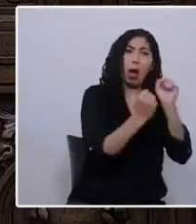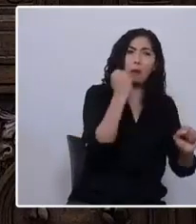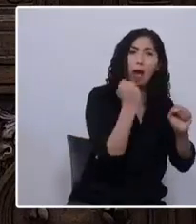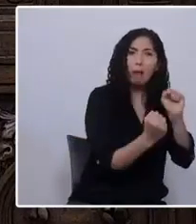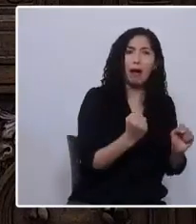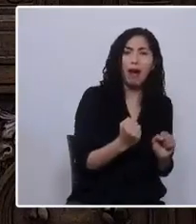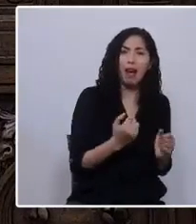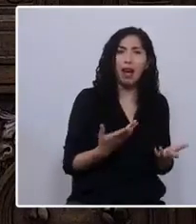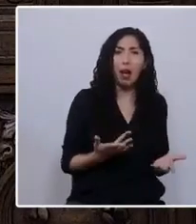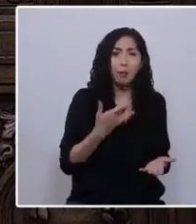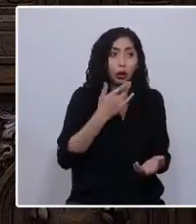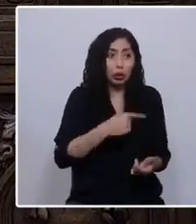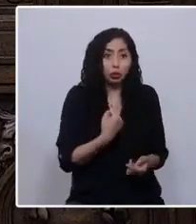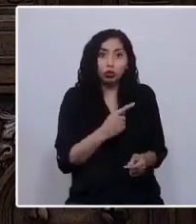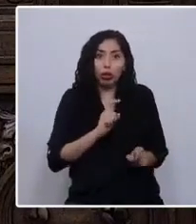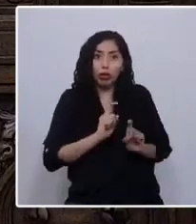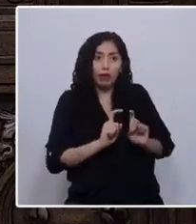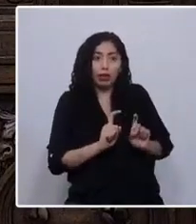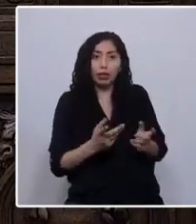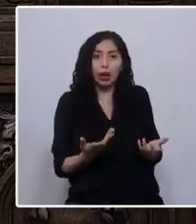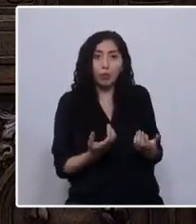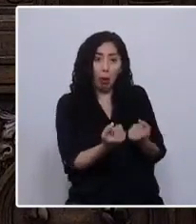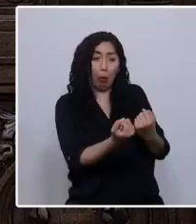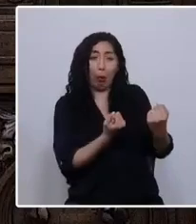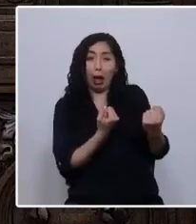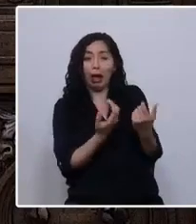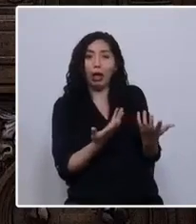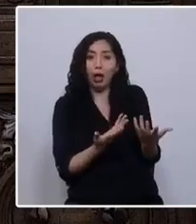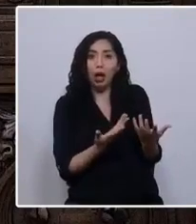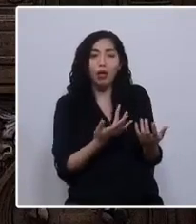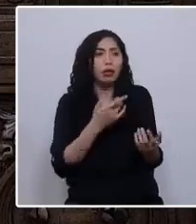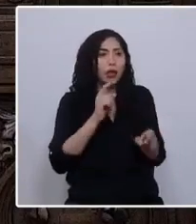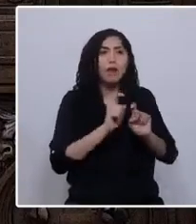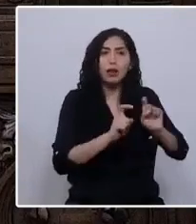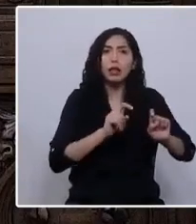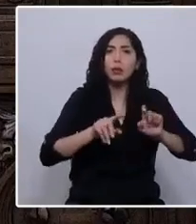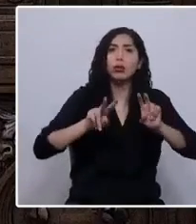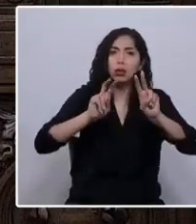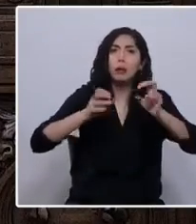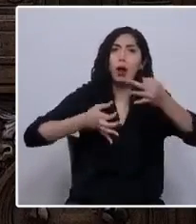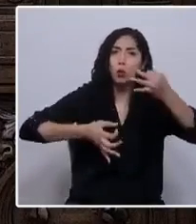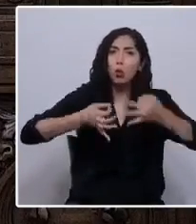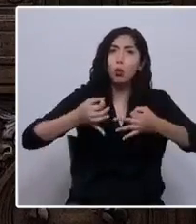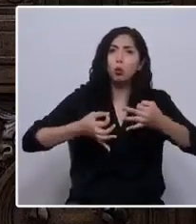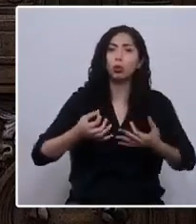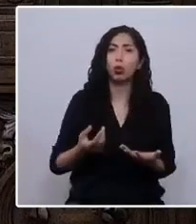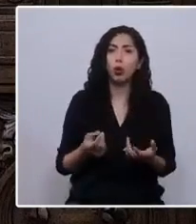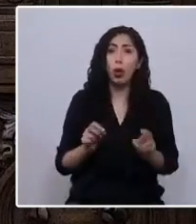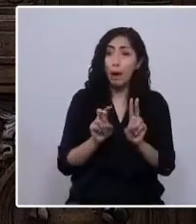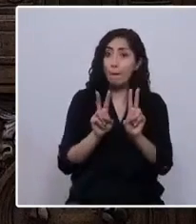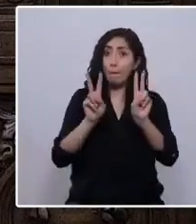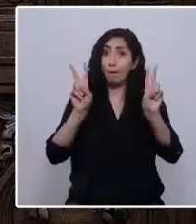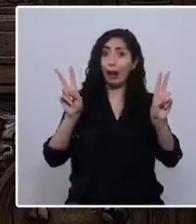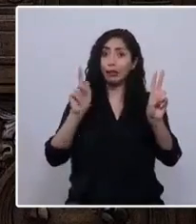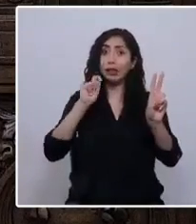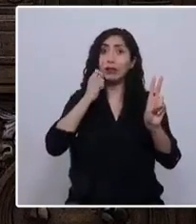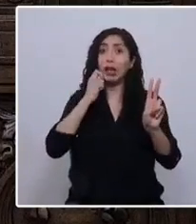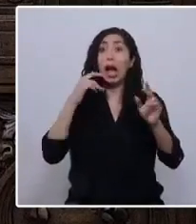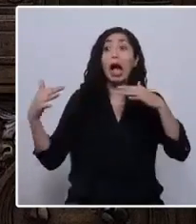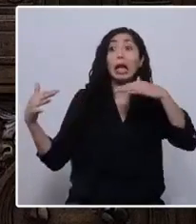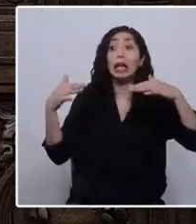defender lo que es necesario defender, por defender lo que es justo. La paz no es ausencia de guerra,